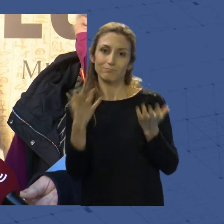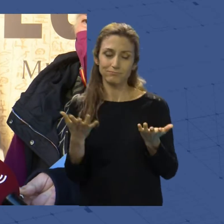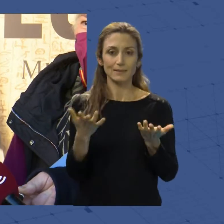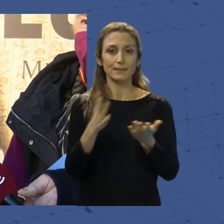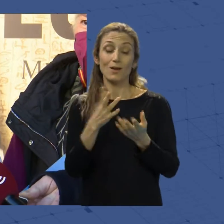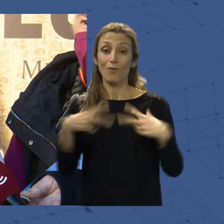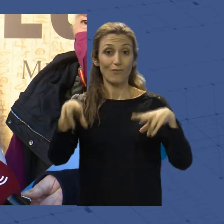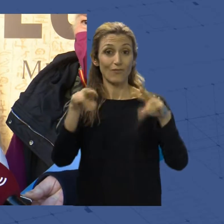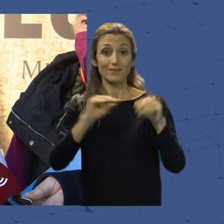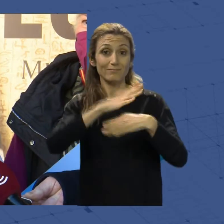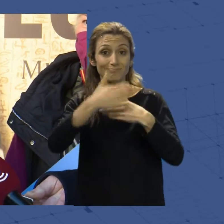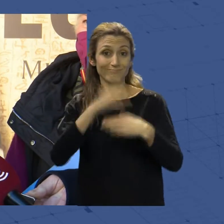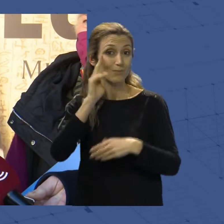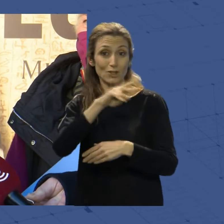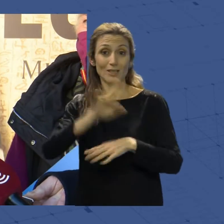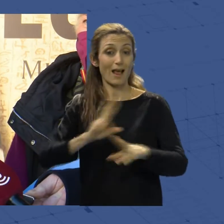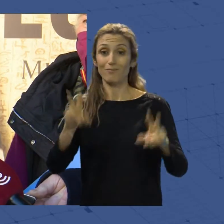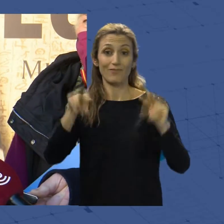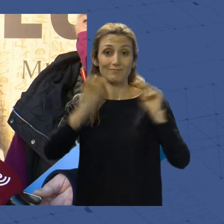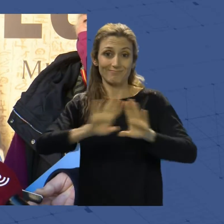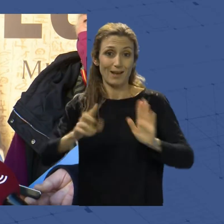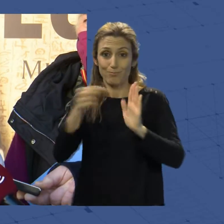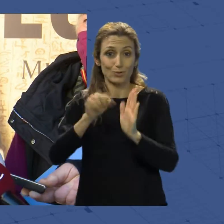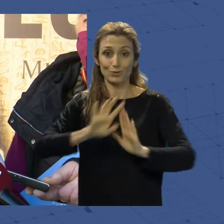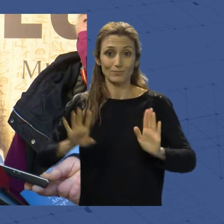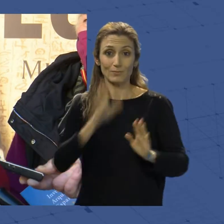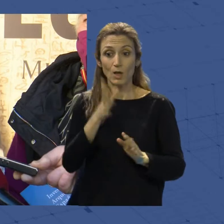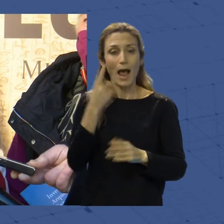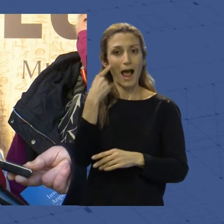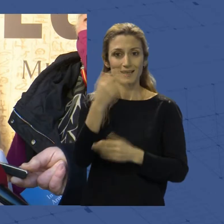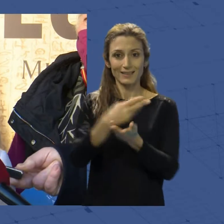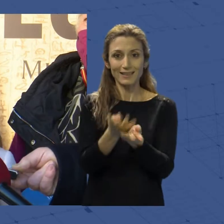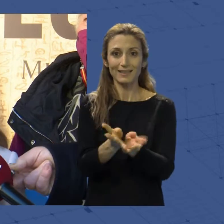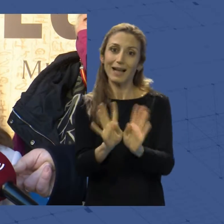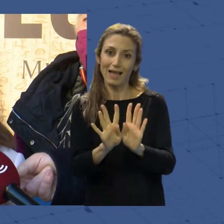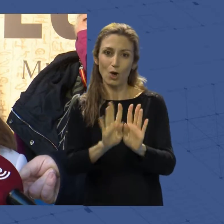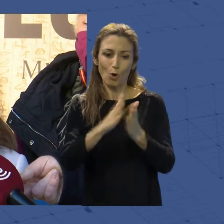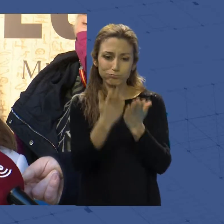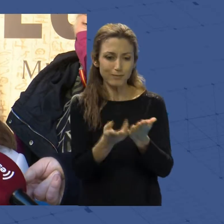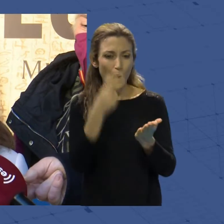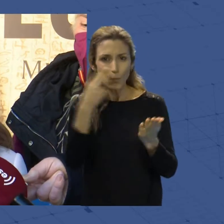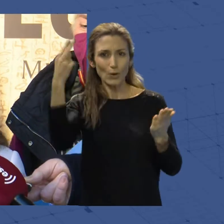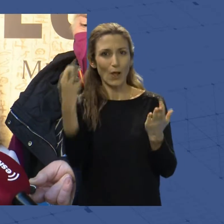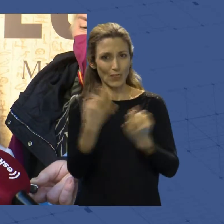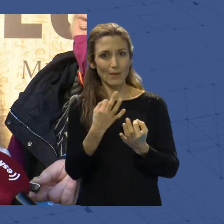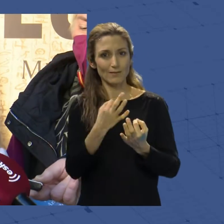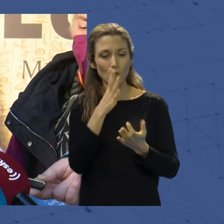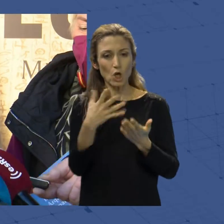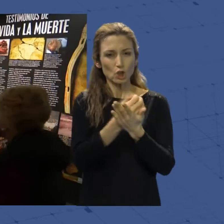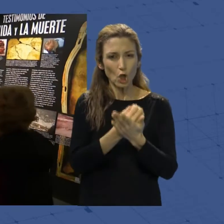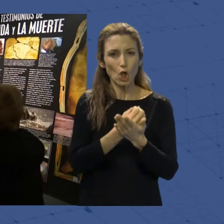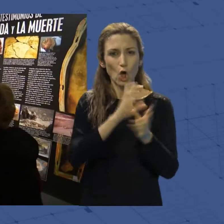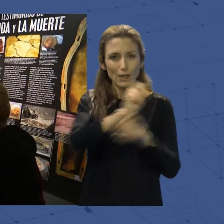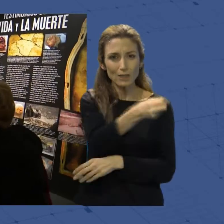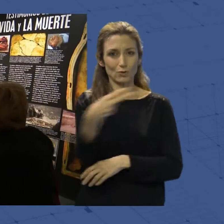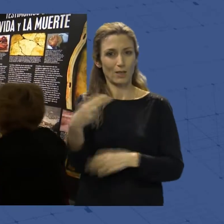se acaba la exposición, pues ya se pone punto y final, pues está el catálogo, que es importantísimo poder publicar todos aquellos resultados.